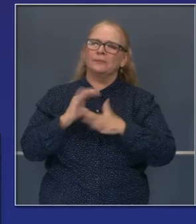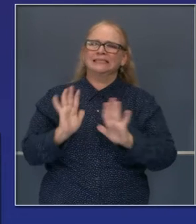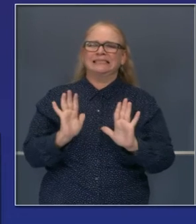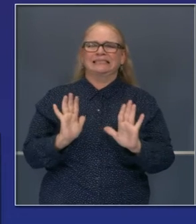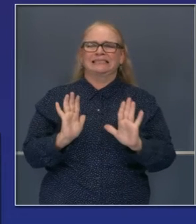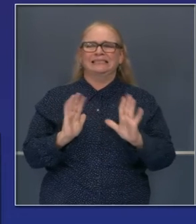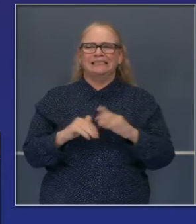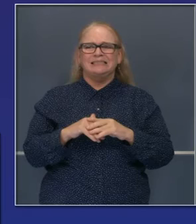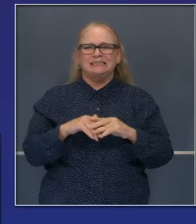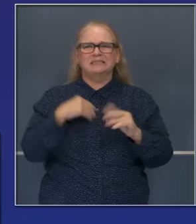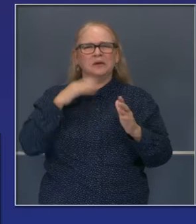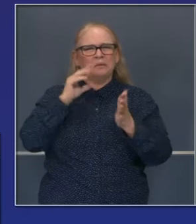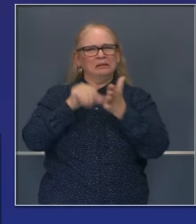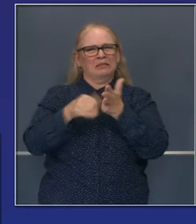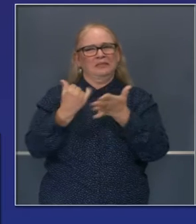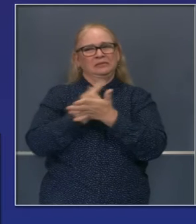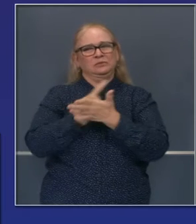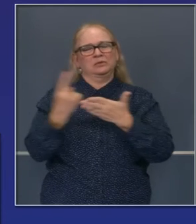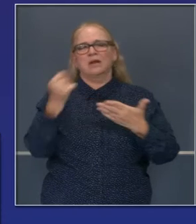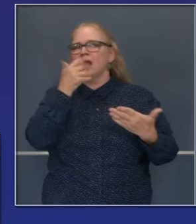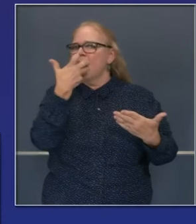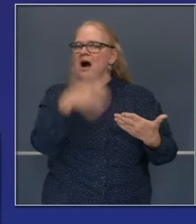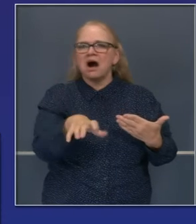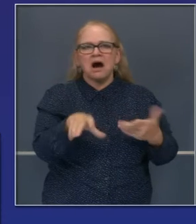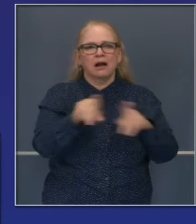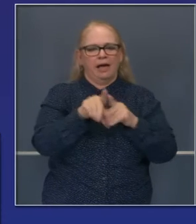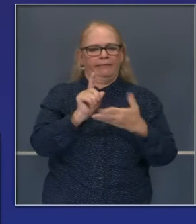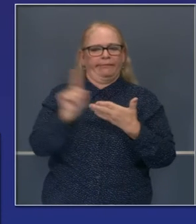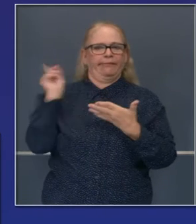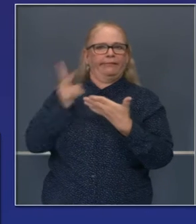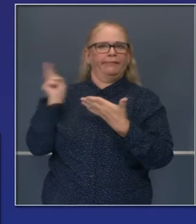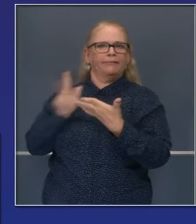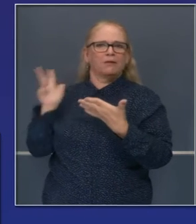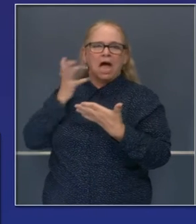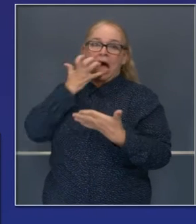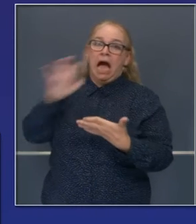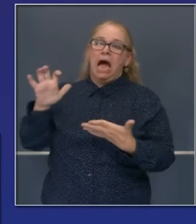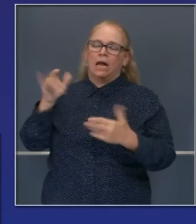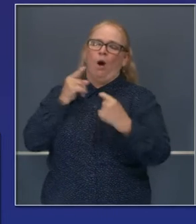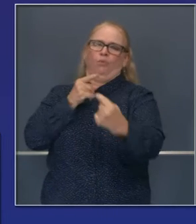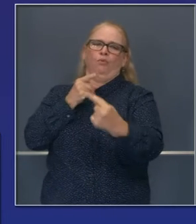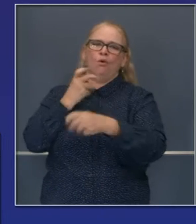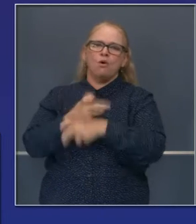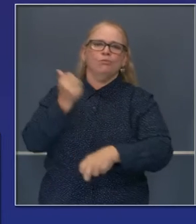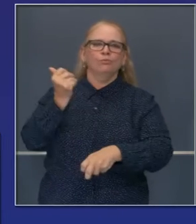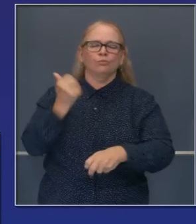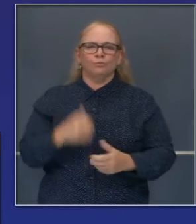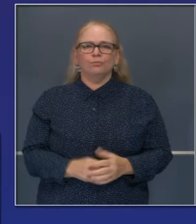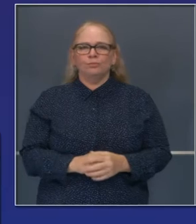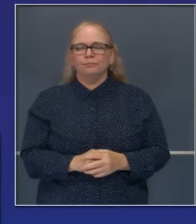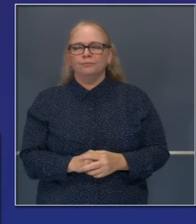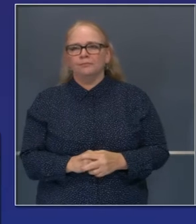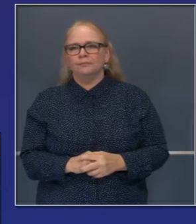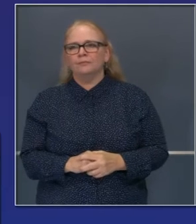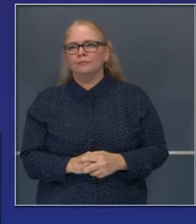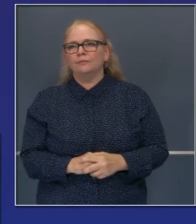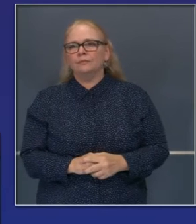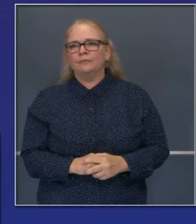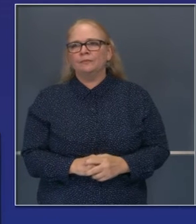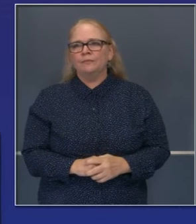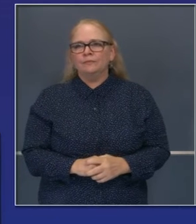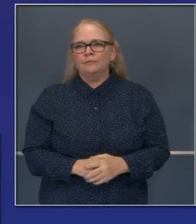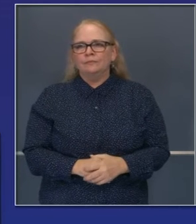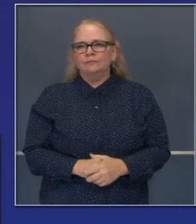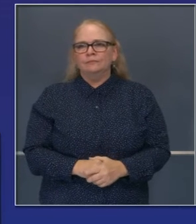clima más de acuerdo con la temporada del año, no estas temperaturas candentes que hemos tenido. Y también hemos